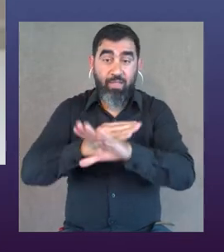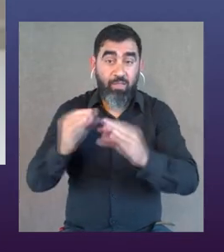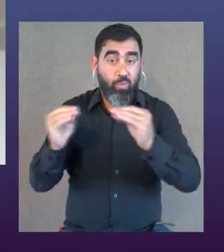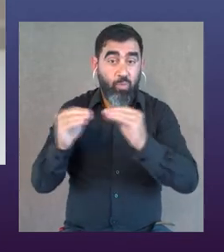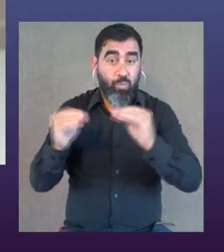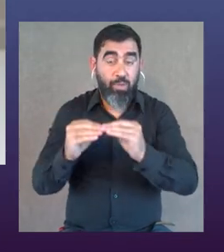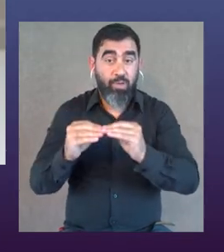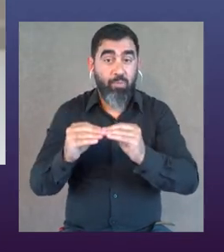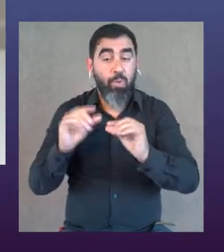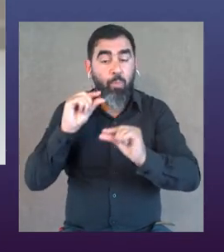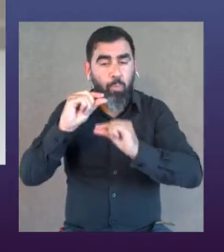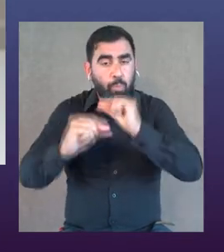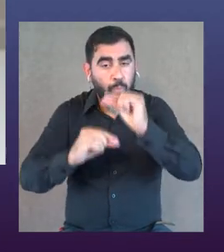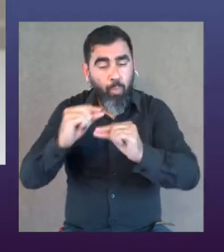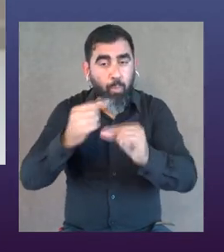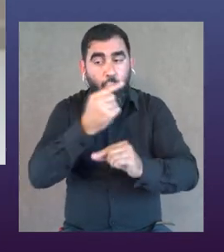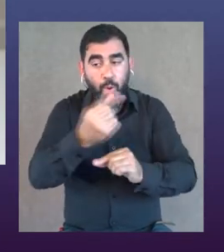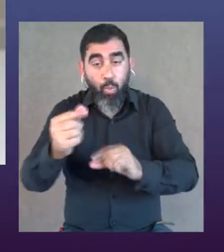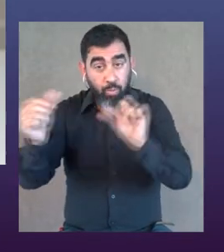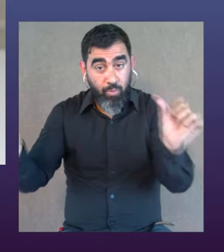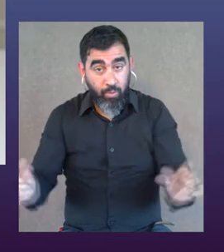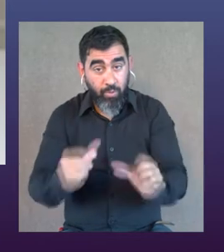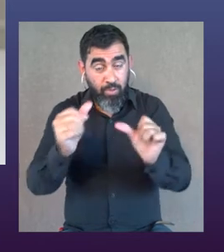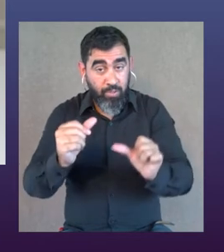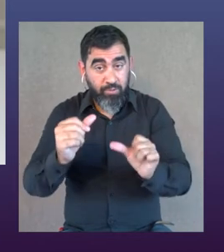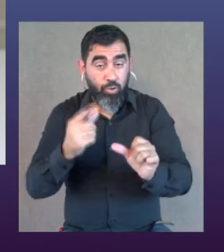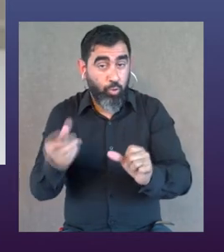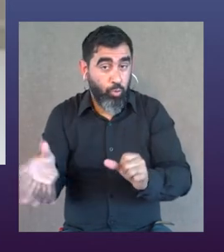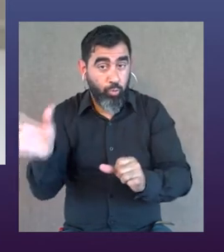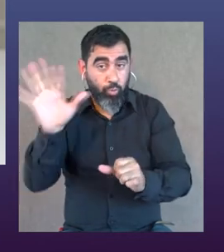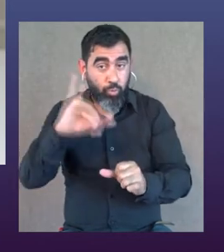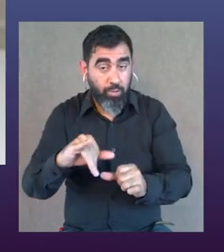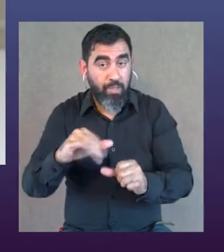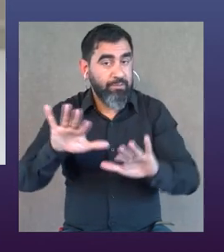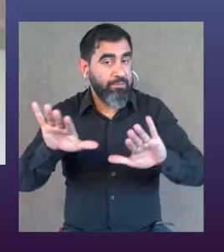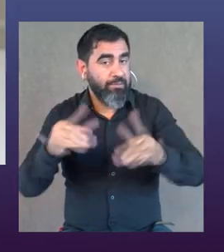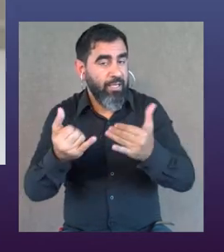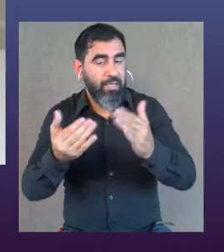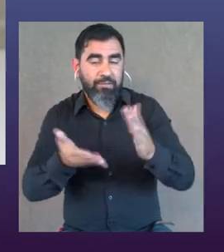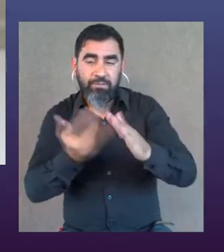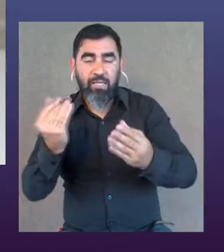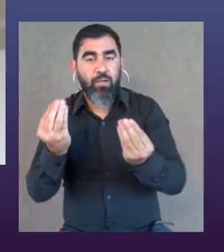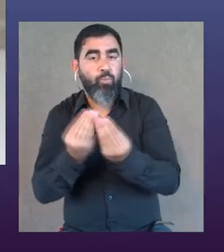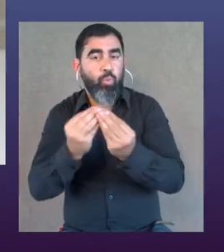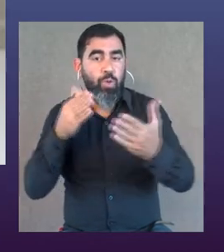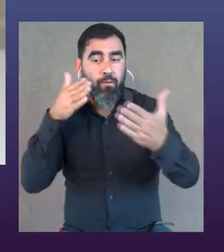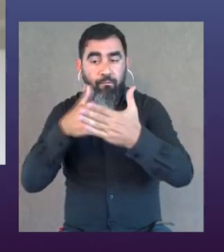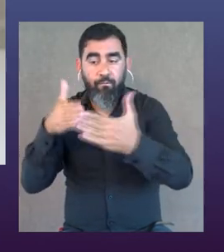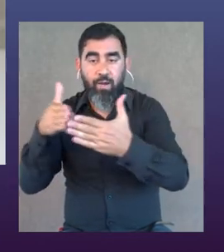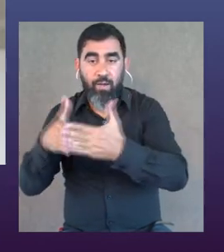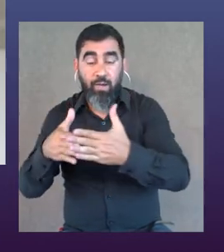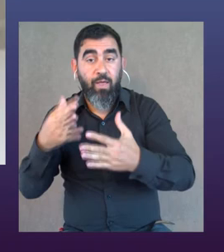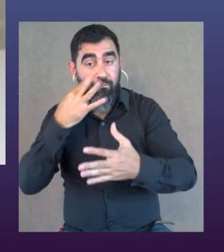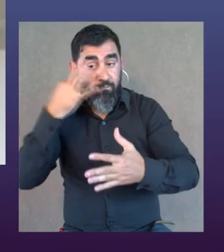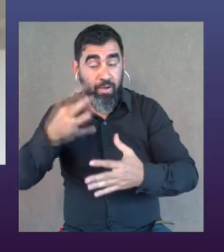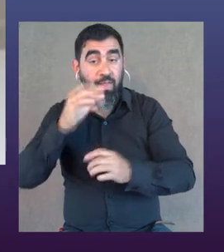lo decía antes Carmen, es que con pasos muy pequeñitos que hagamos cada uno de nosotros cada día, ya eliminaríamos muchísimas barreras